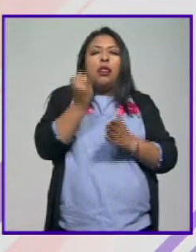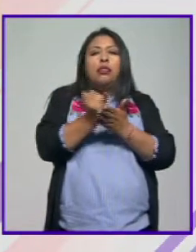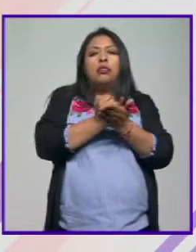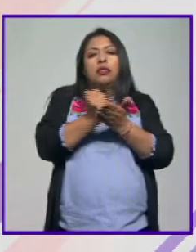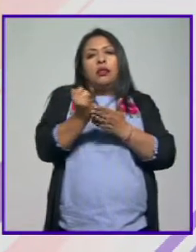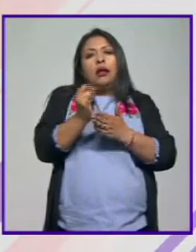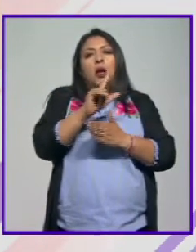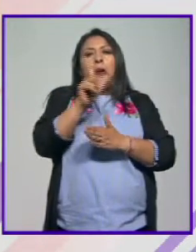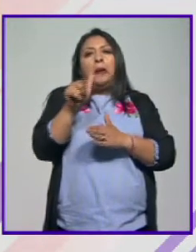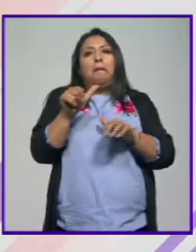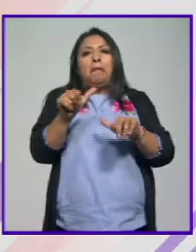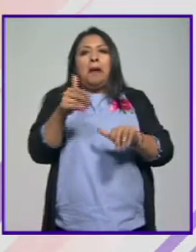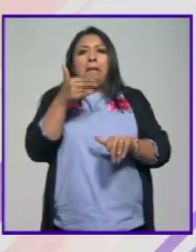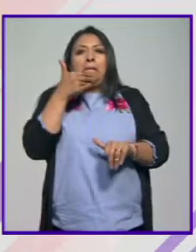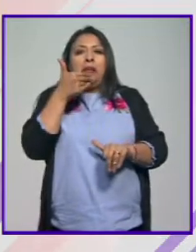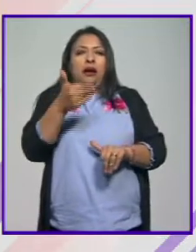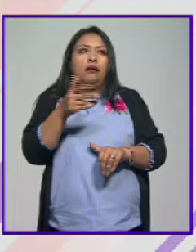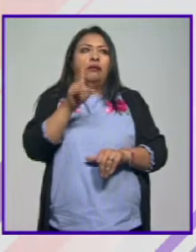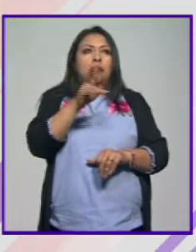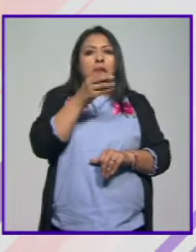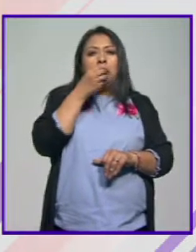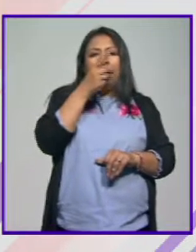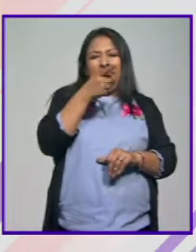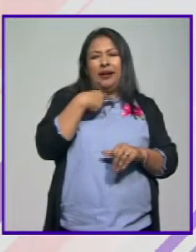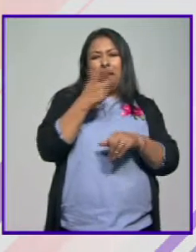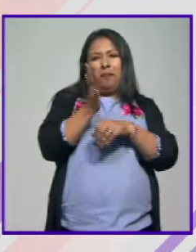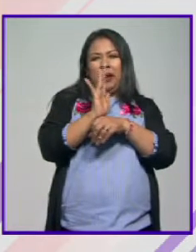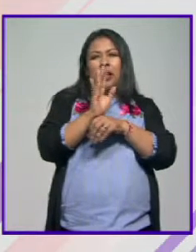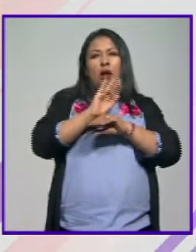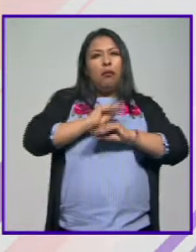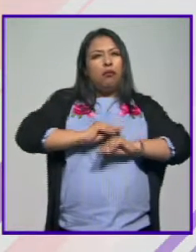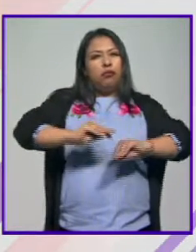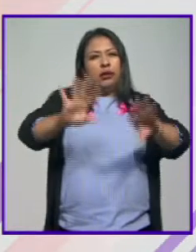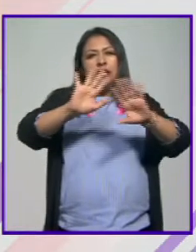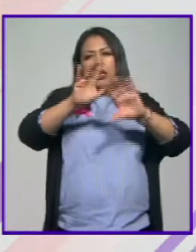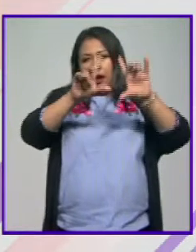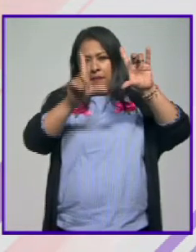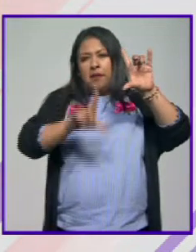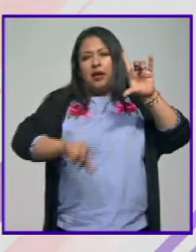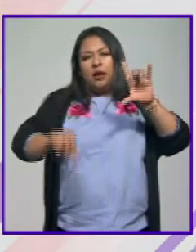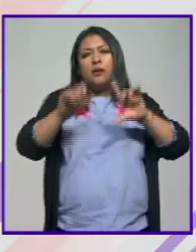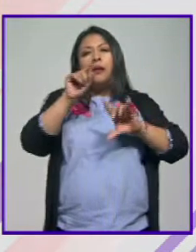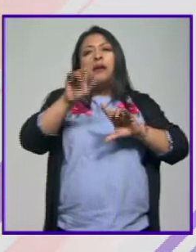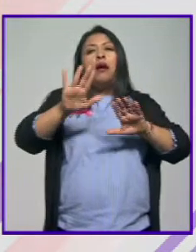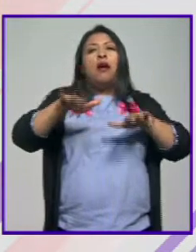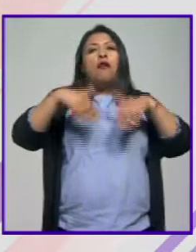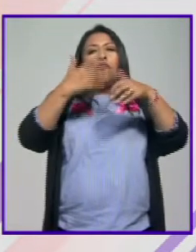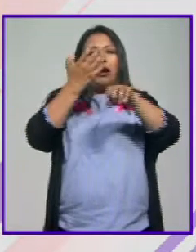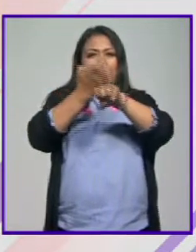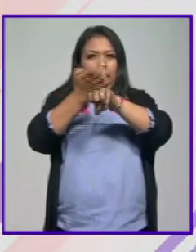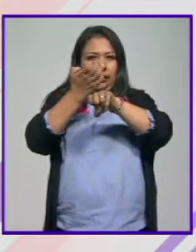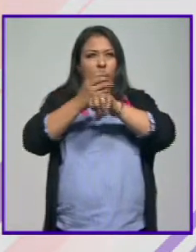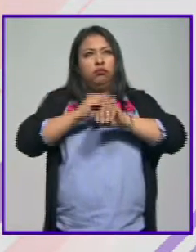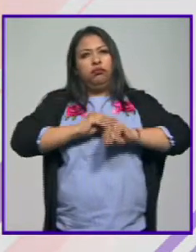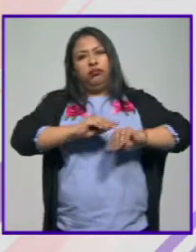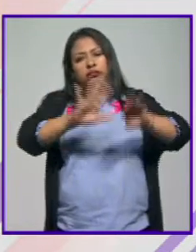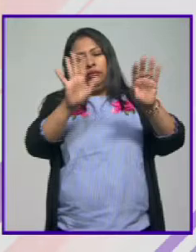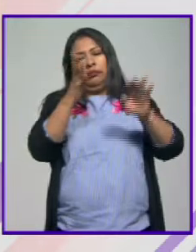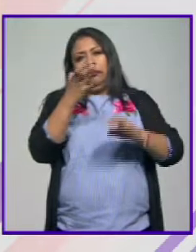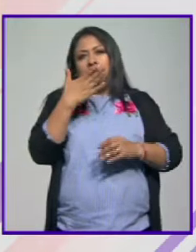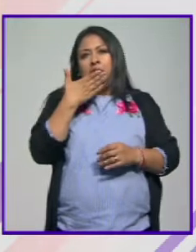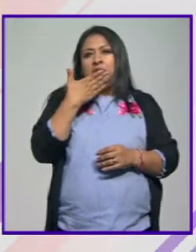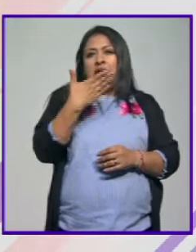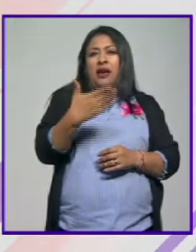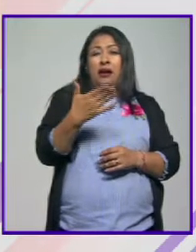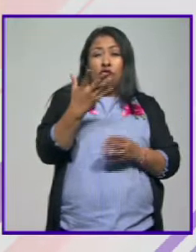pues valgan la pena ¿no? es sensacional que esta película además ya cuenta con distribución en nuestro país y que también va a llegar a algunas partes de Estados Unidos ¿no? eso